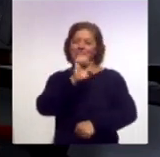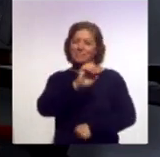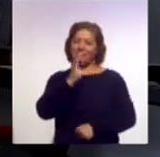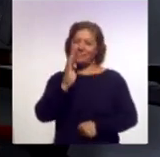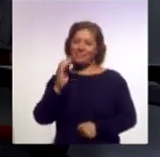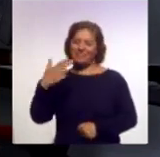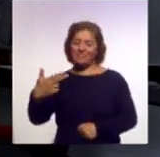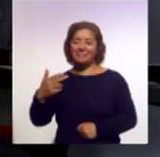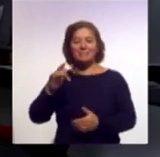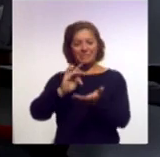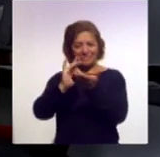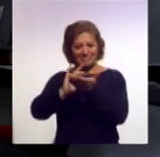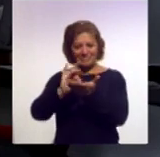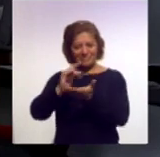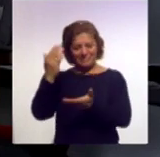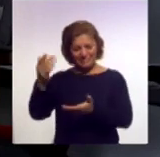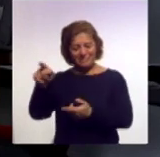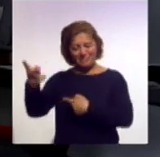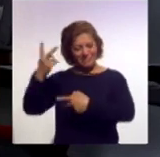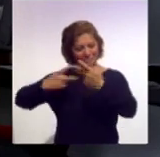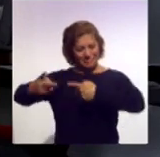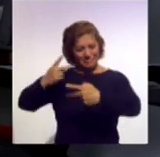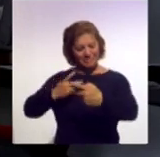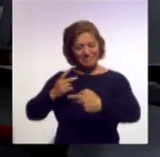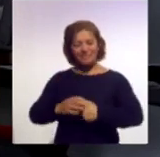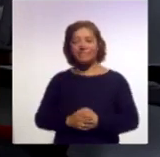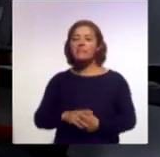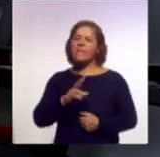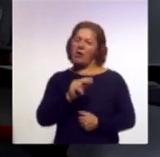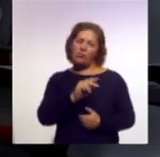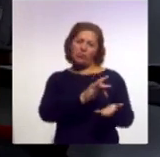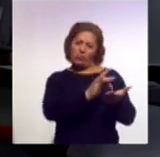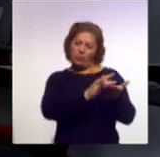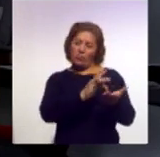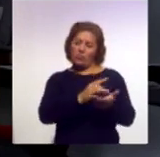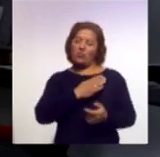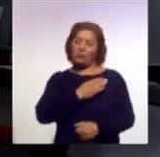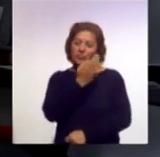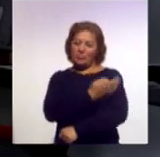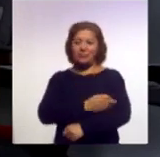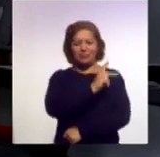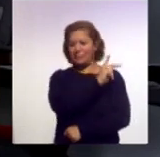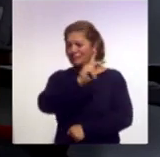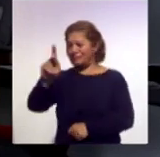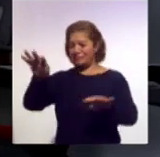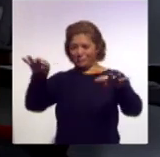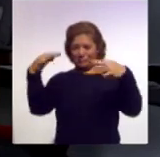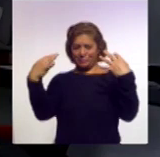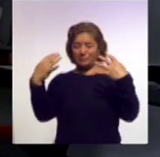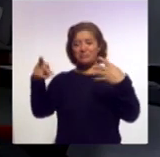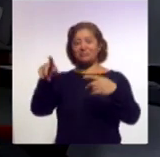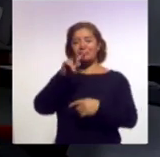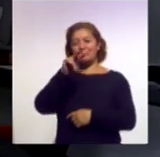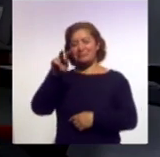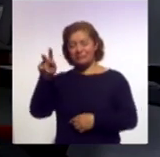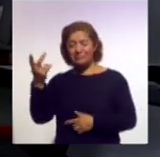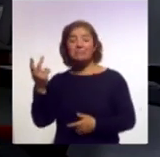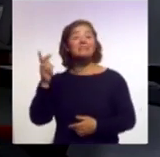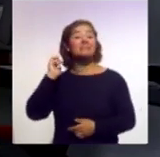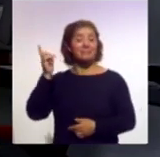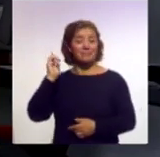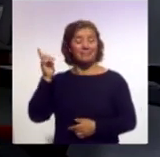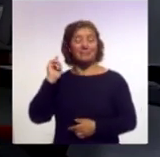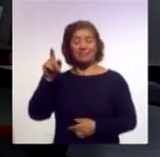muchísimas gracias como siempre por tu visita. No, gracias a ustedes y buenas tardes a todos los que nos ven por la televisión y esperamos